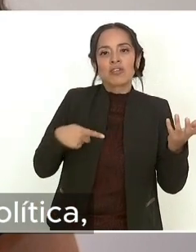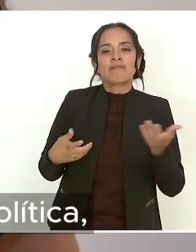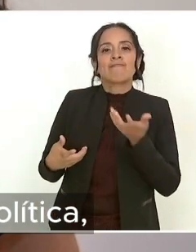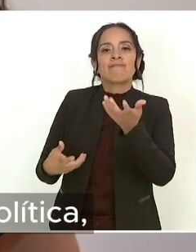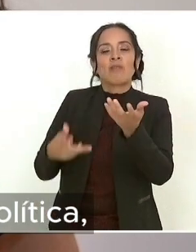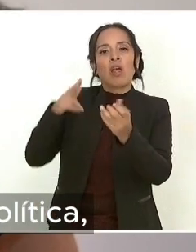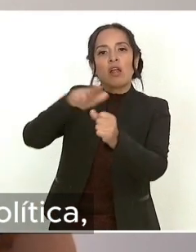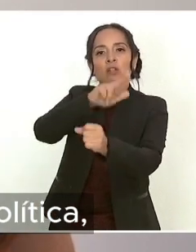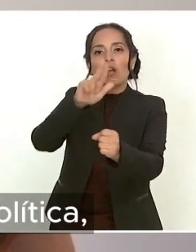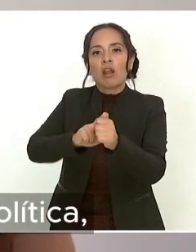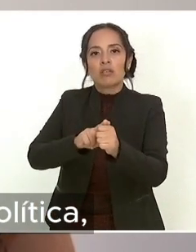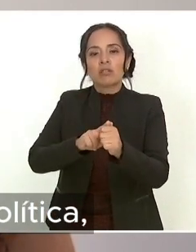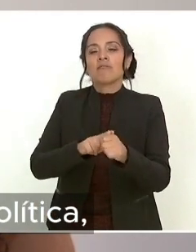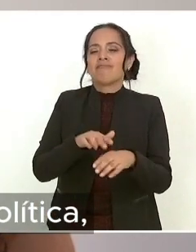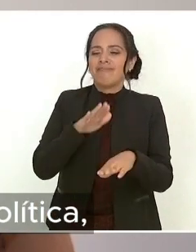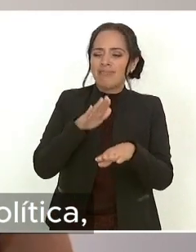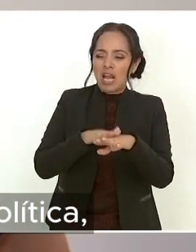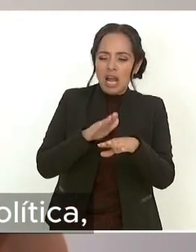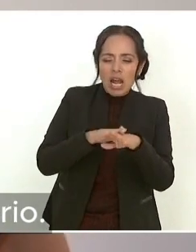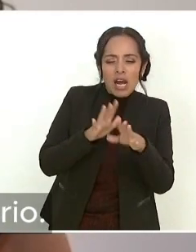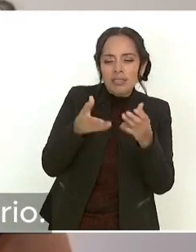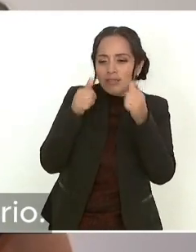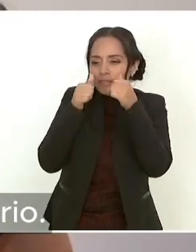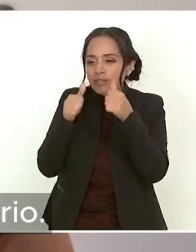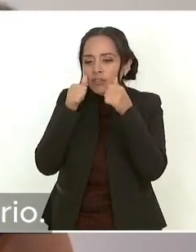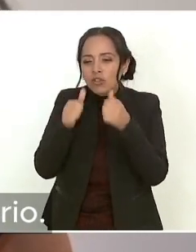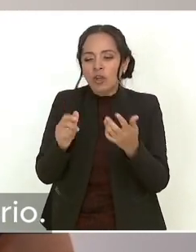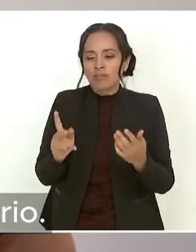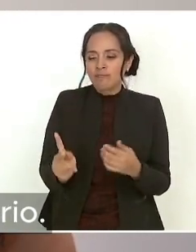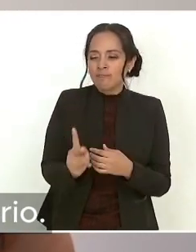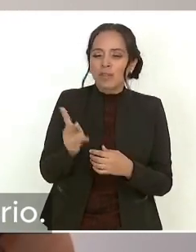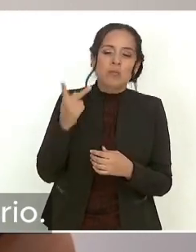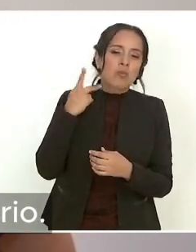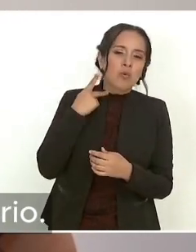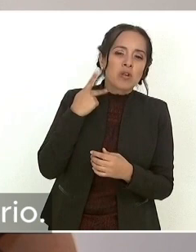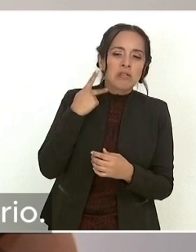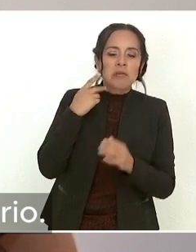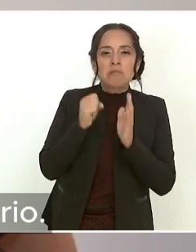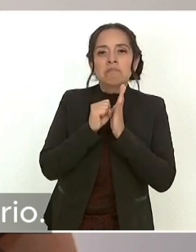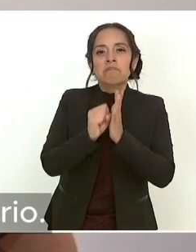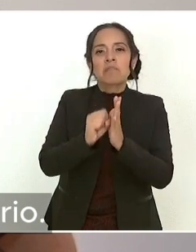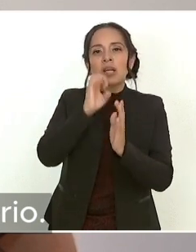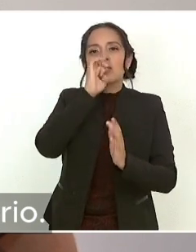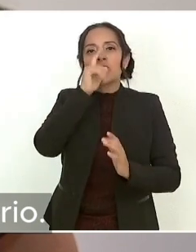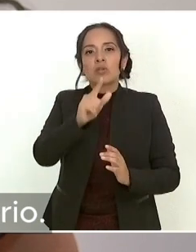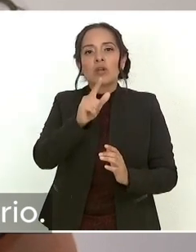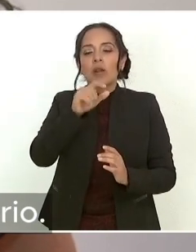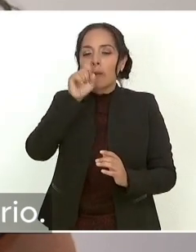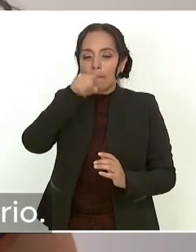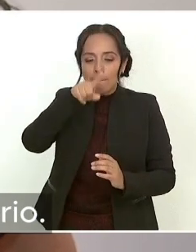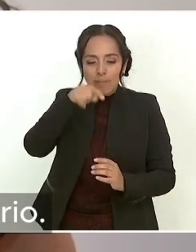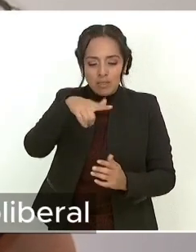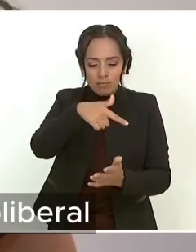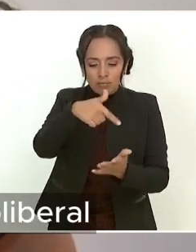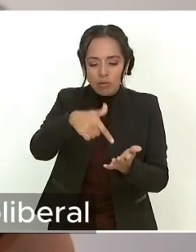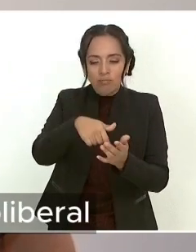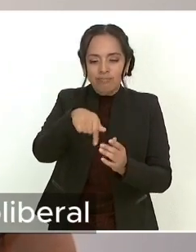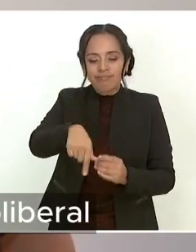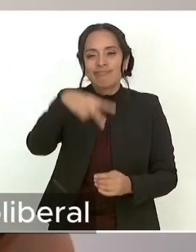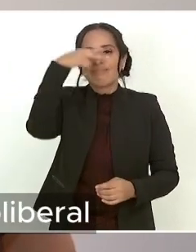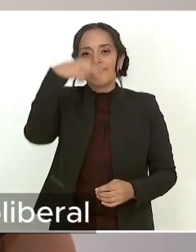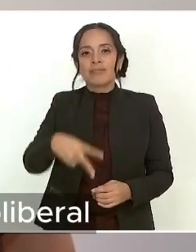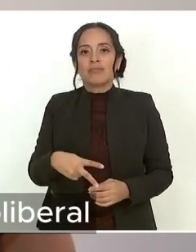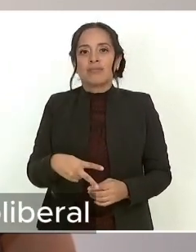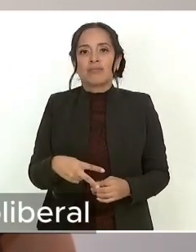aspecto de mayor disputa política, simbólica, espiritual, que el propio territorio. No